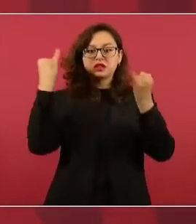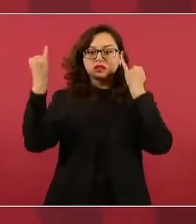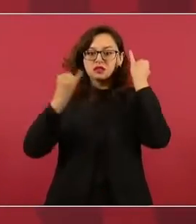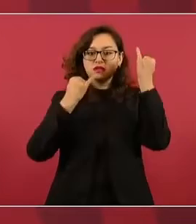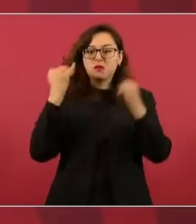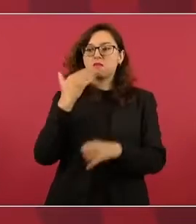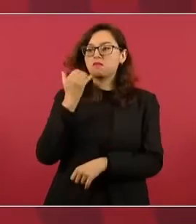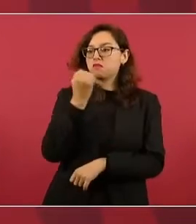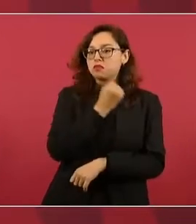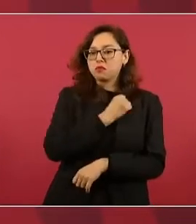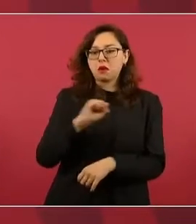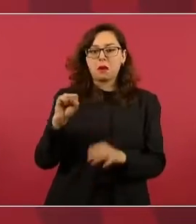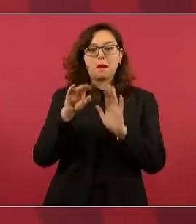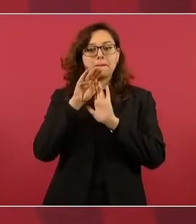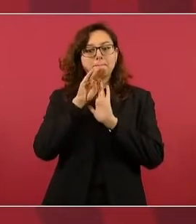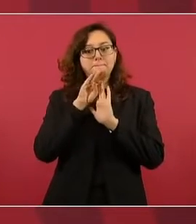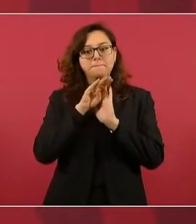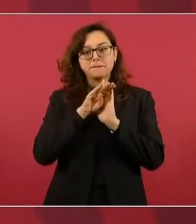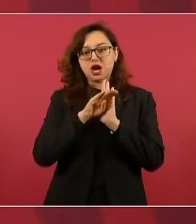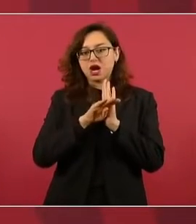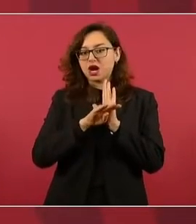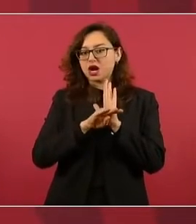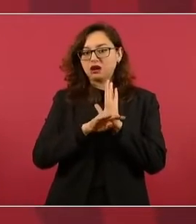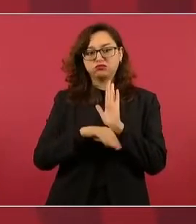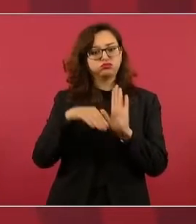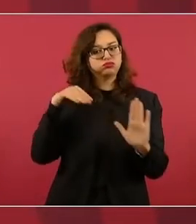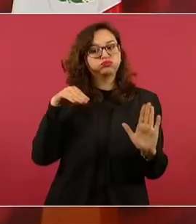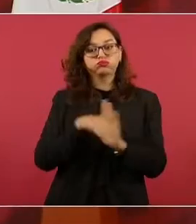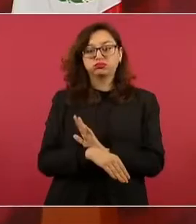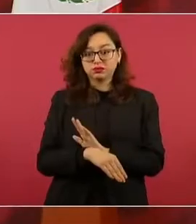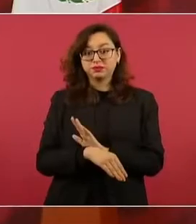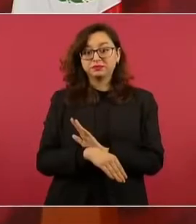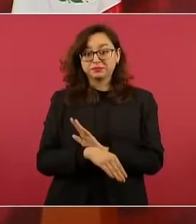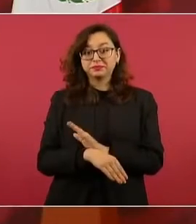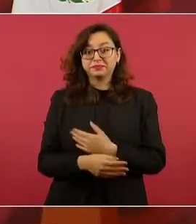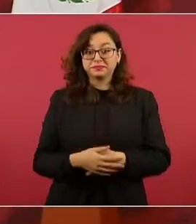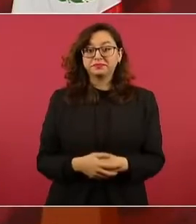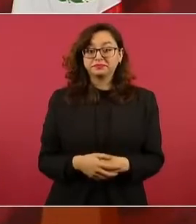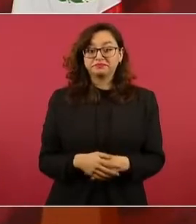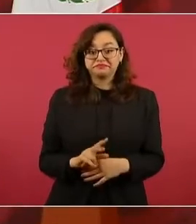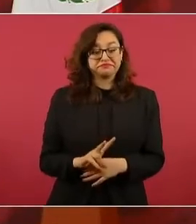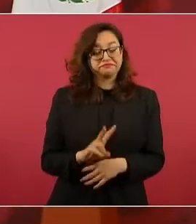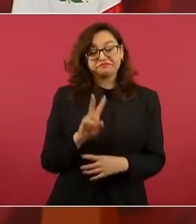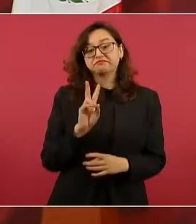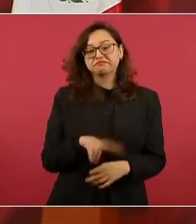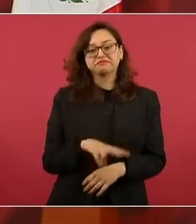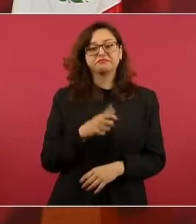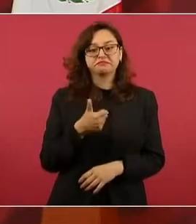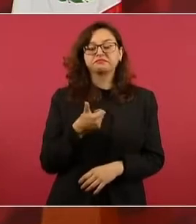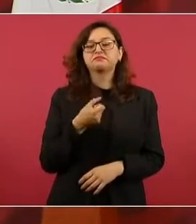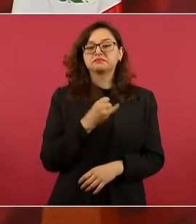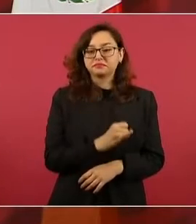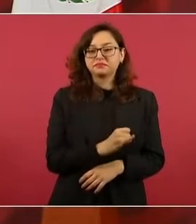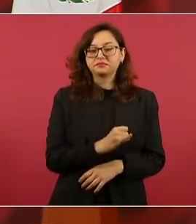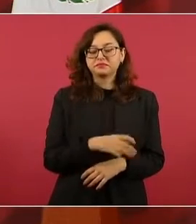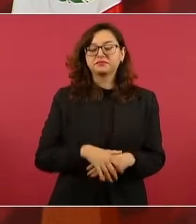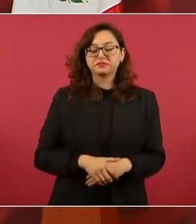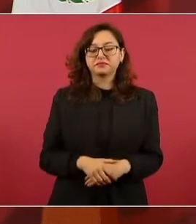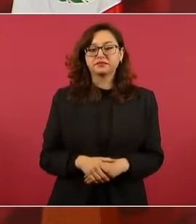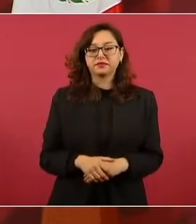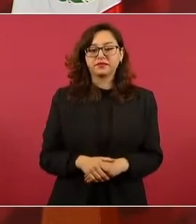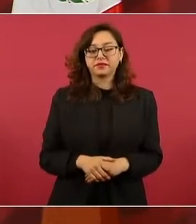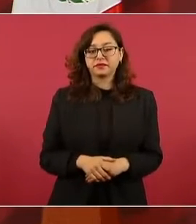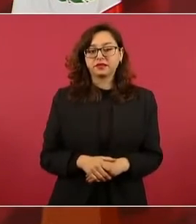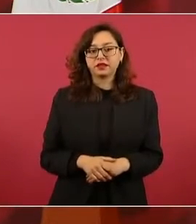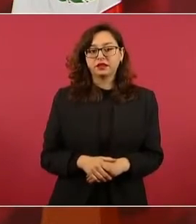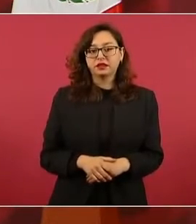ya Gogol, como otros intelectuales, es un poco lo de